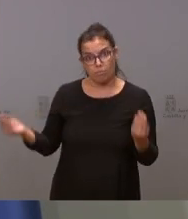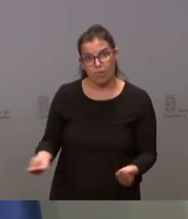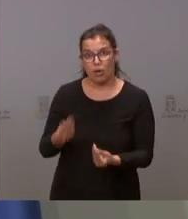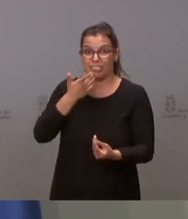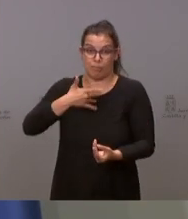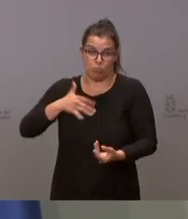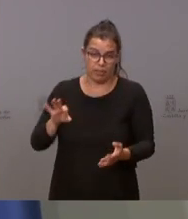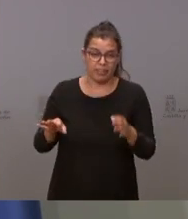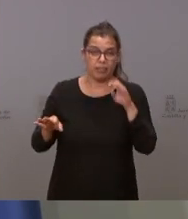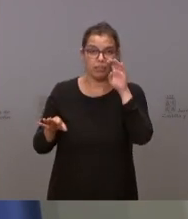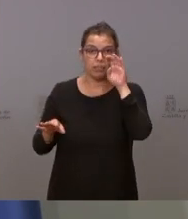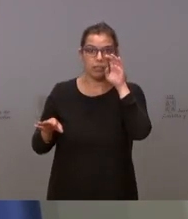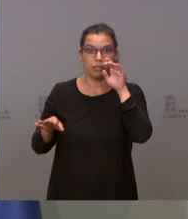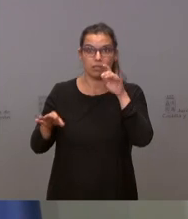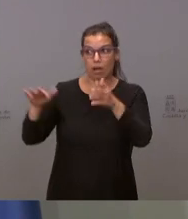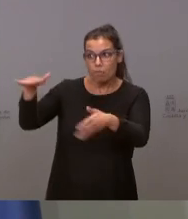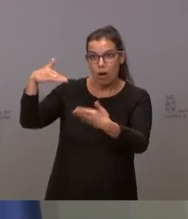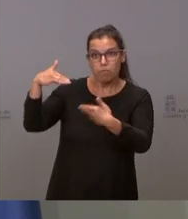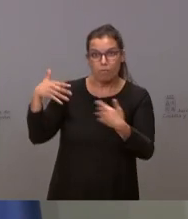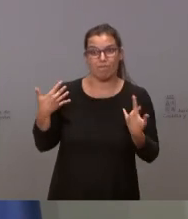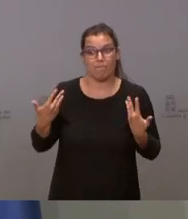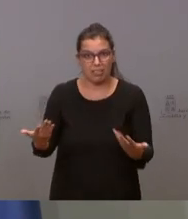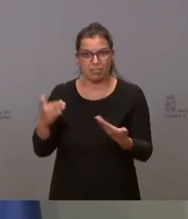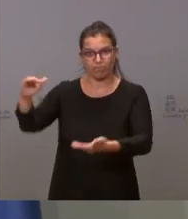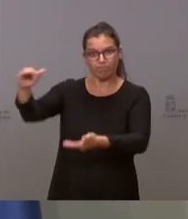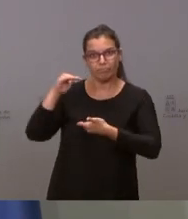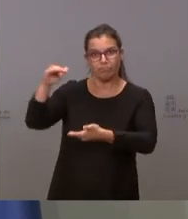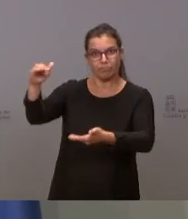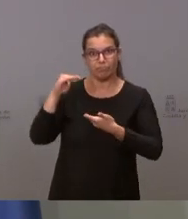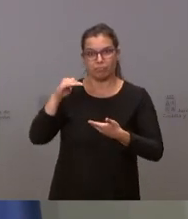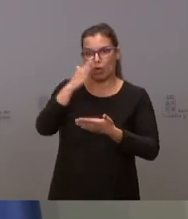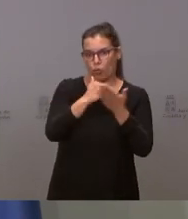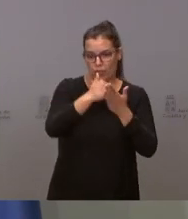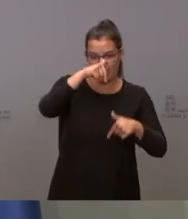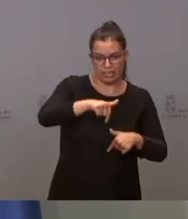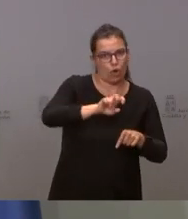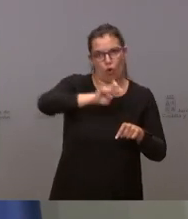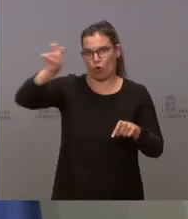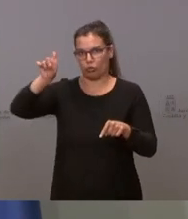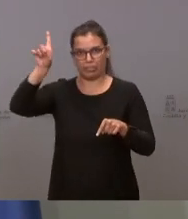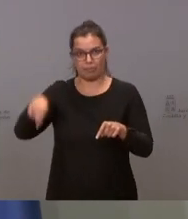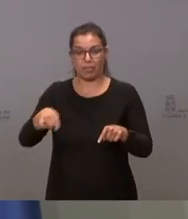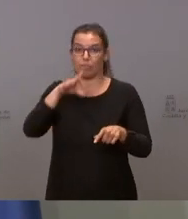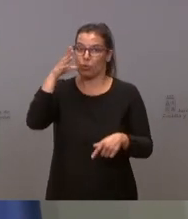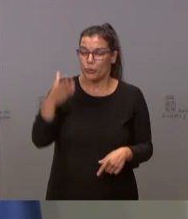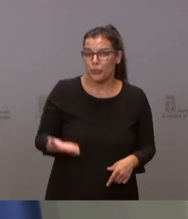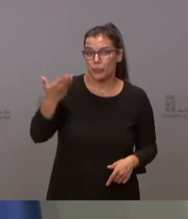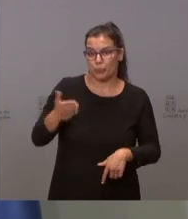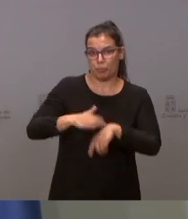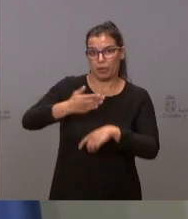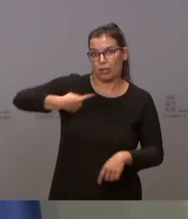posible el ritmo de suministro de dosis. A esta y a todas las comunidades, porque es esencial para nosotros